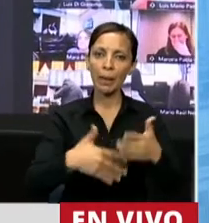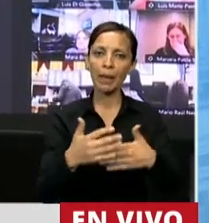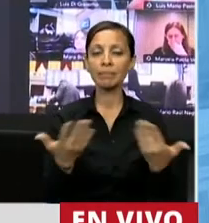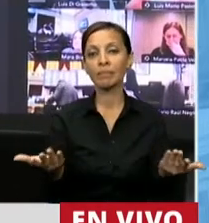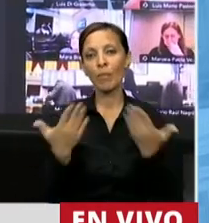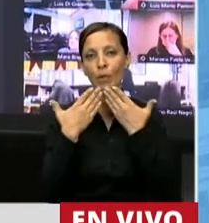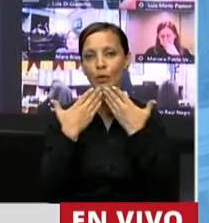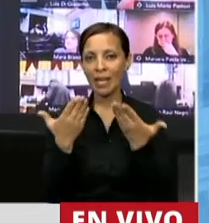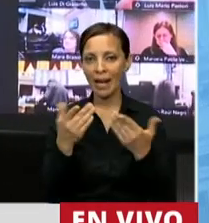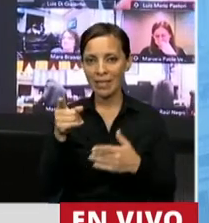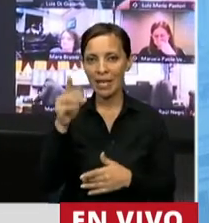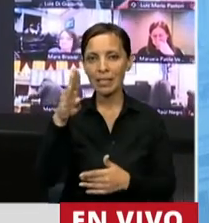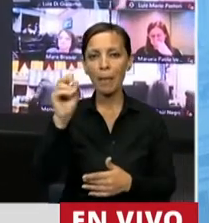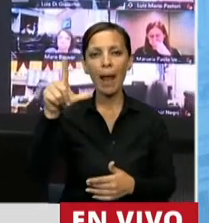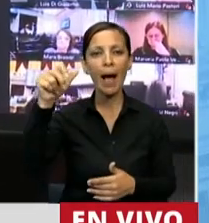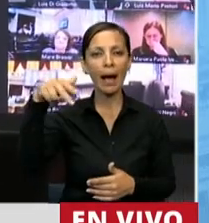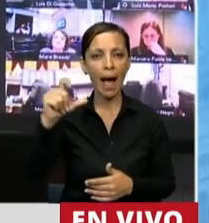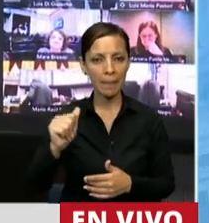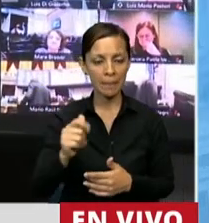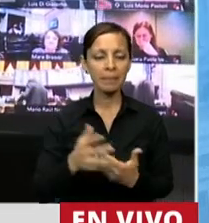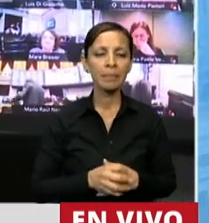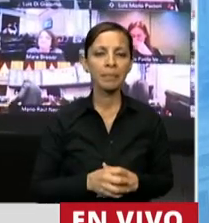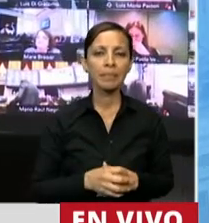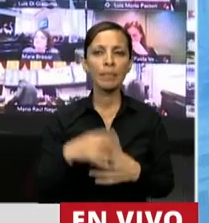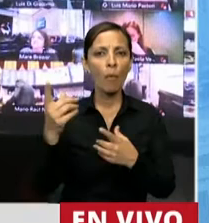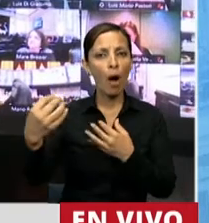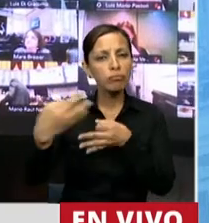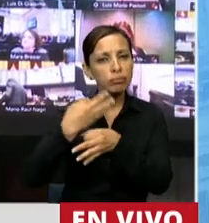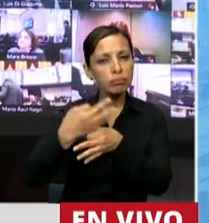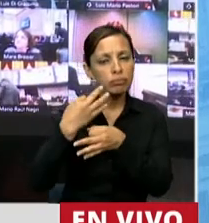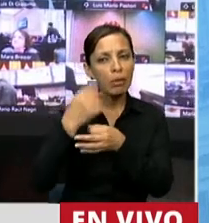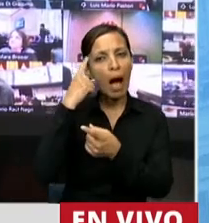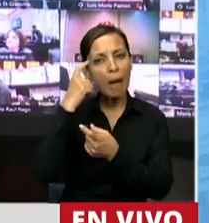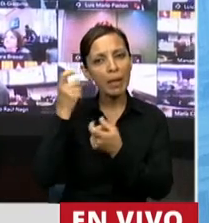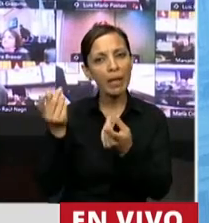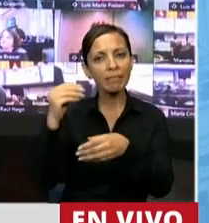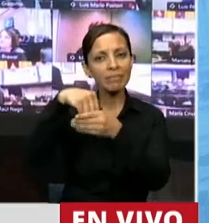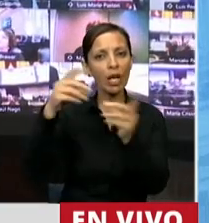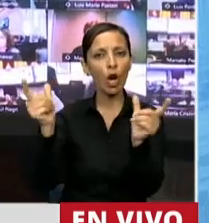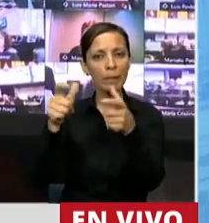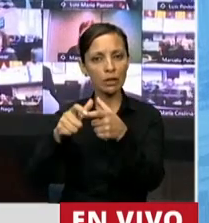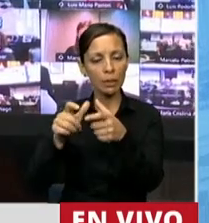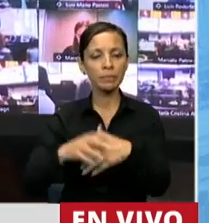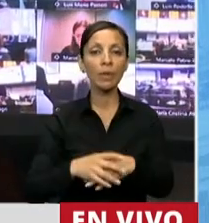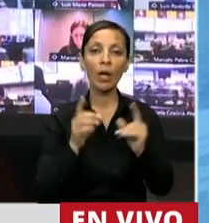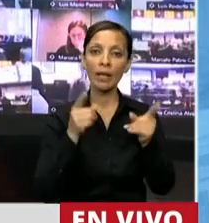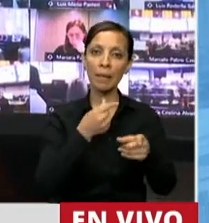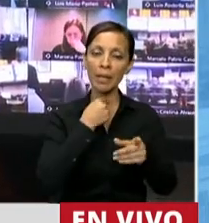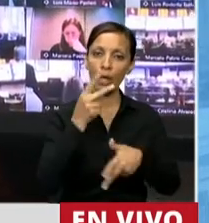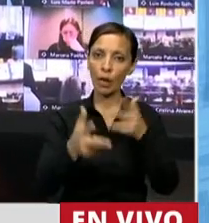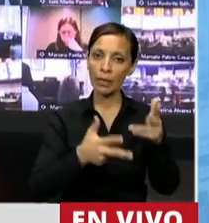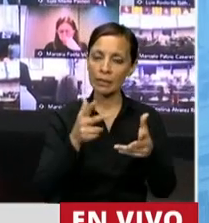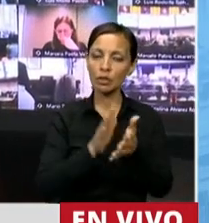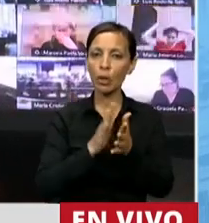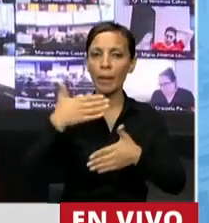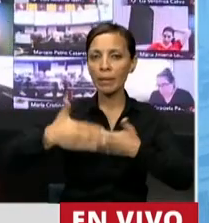muchas gracias, Blanca, por todo lo que me permite aprender en esta Comisión. Y por otro lado, decir, o hablar